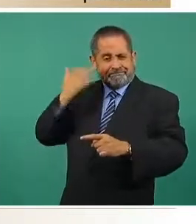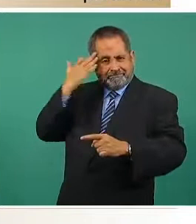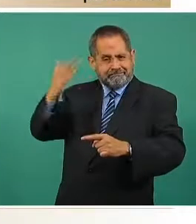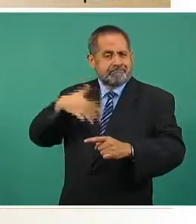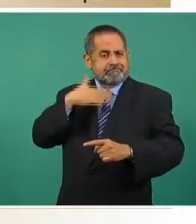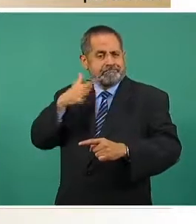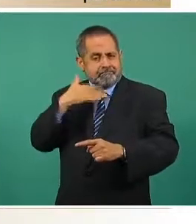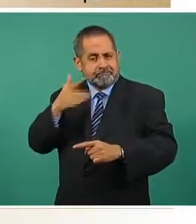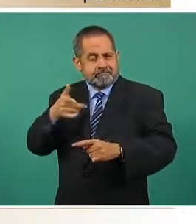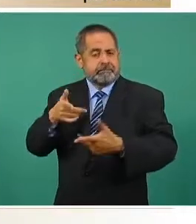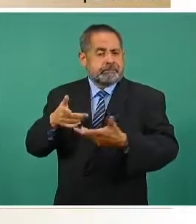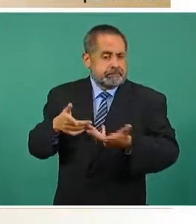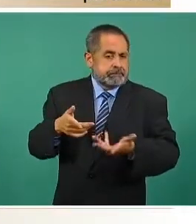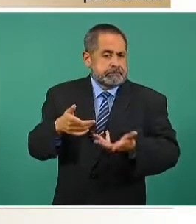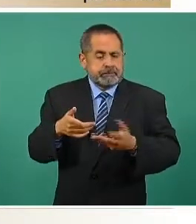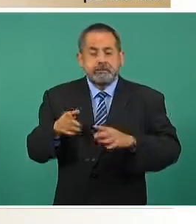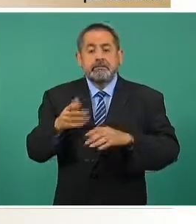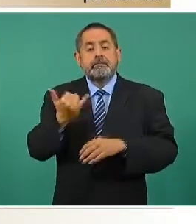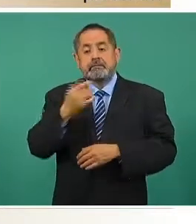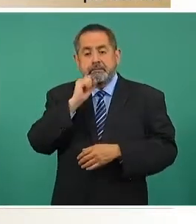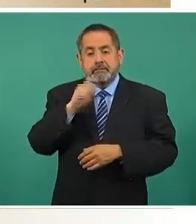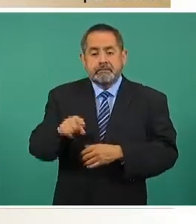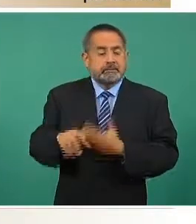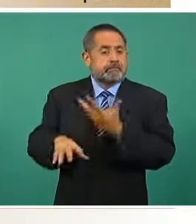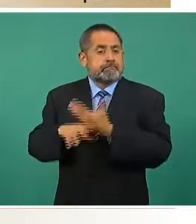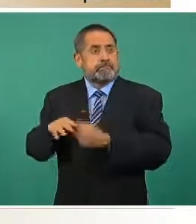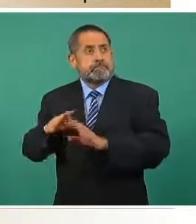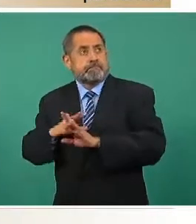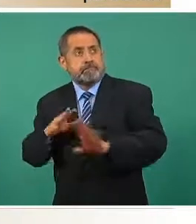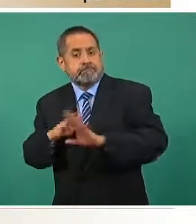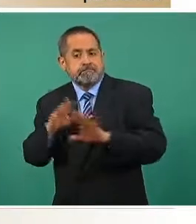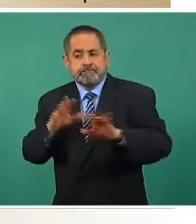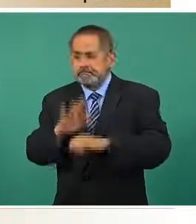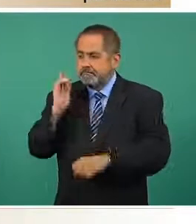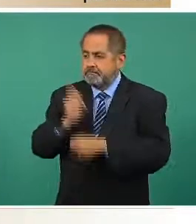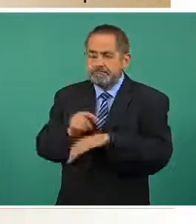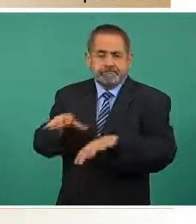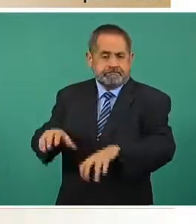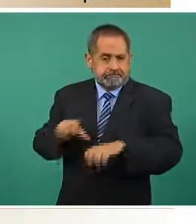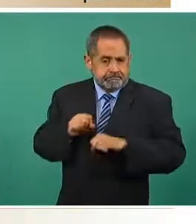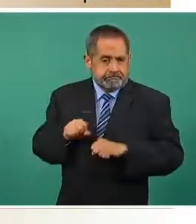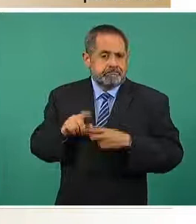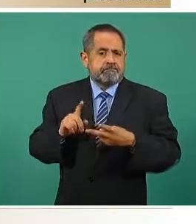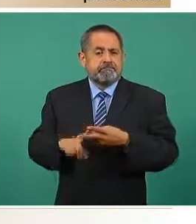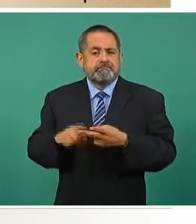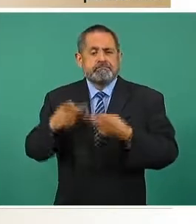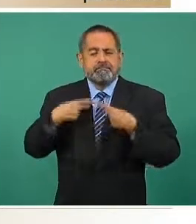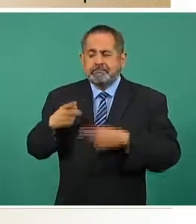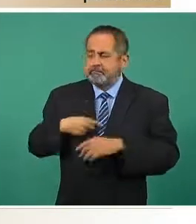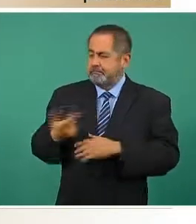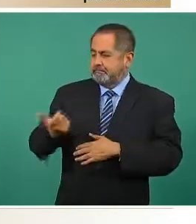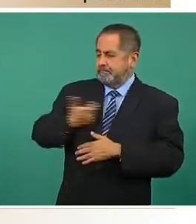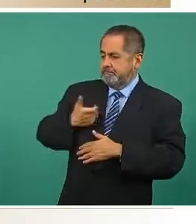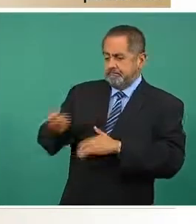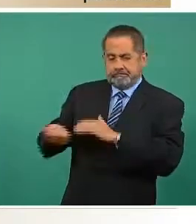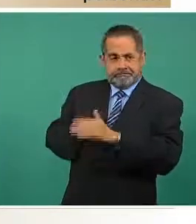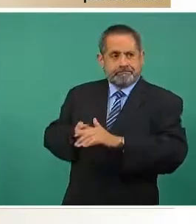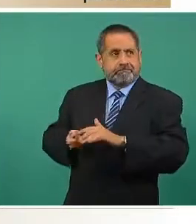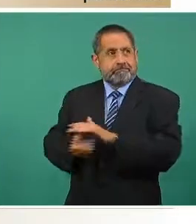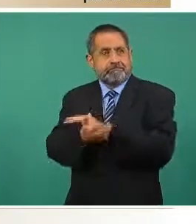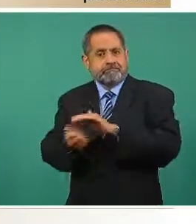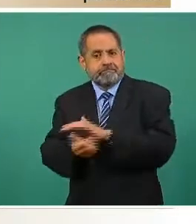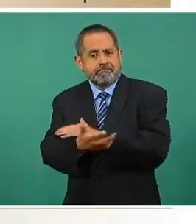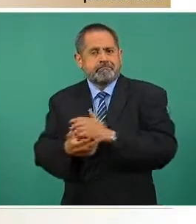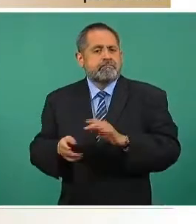del rescate de migrantes de manos de la delincuencia organizada y de los polleros ha aumentado